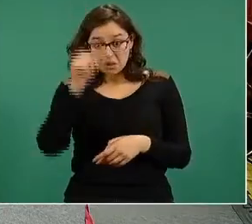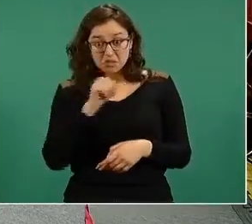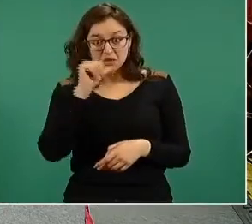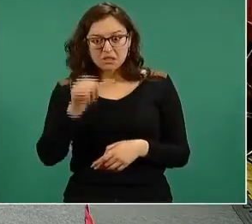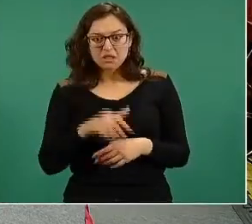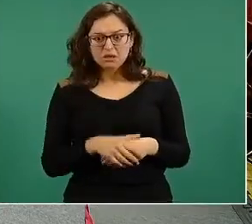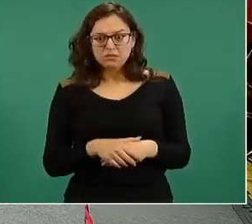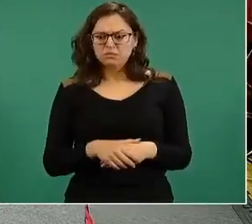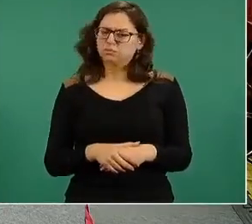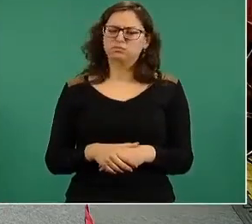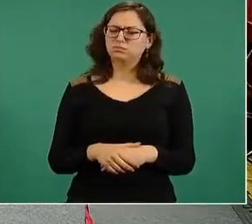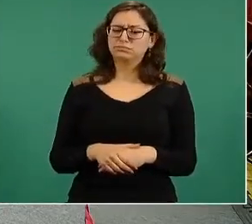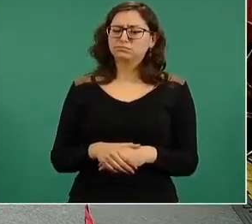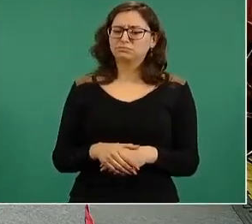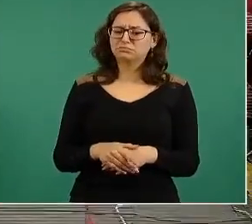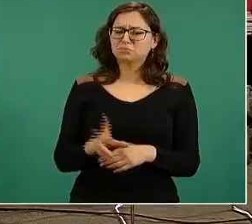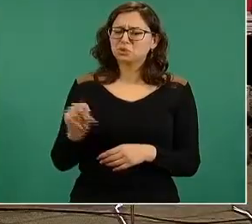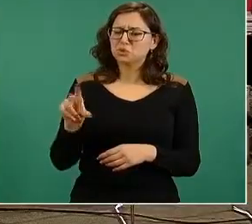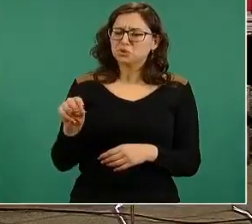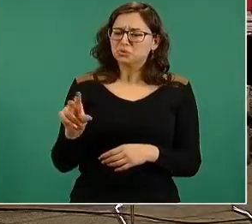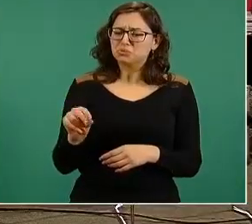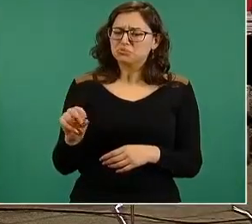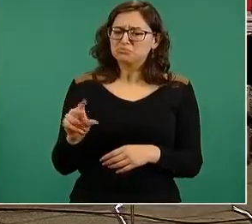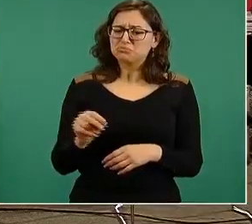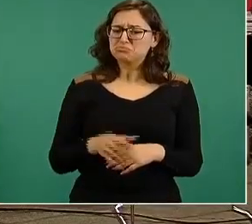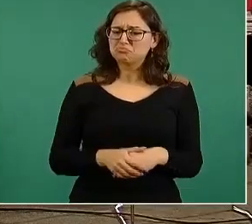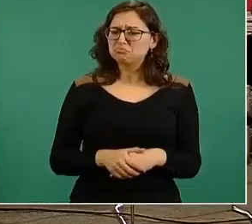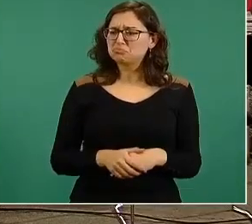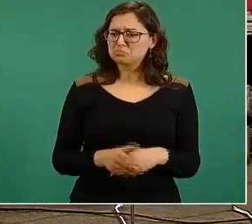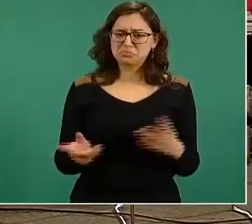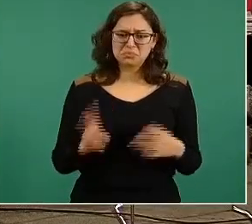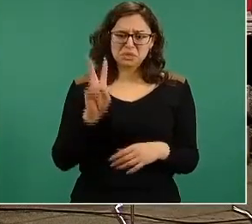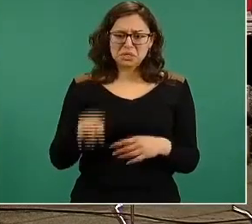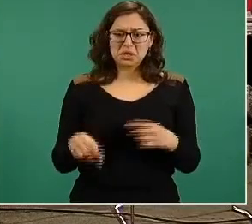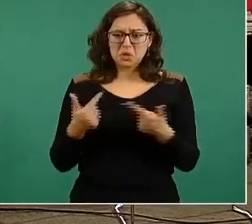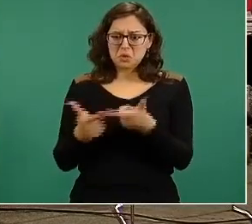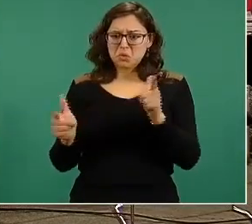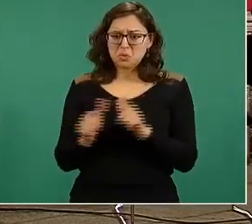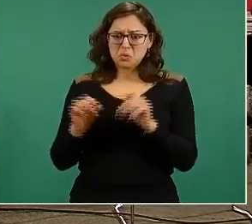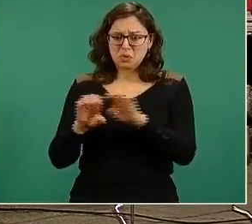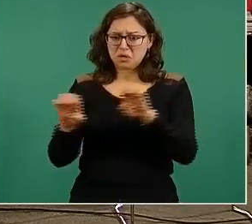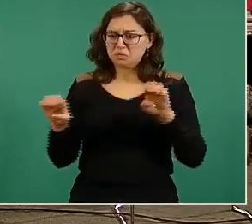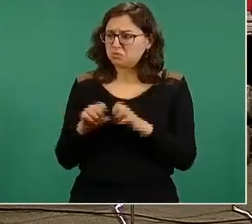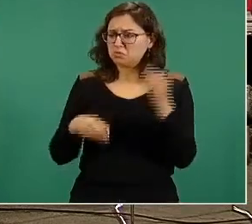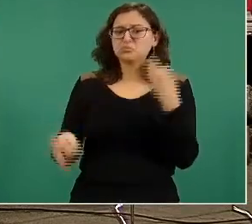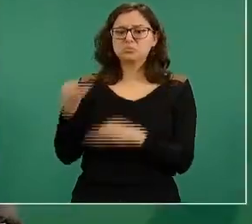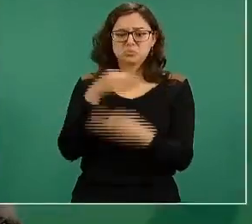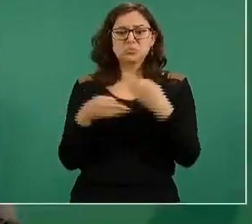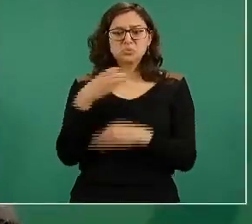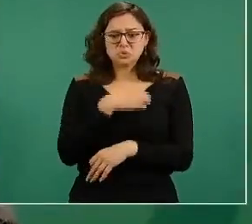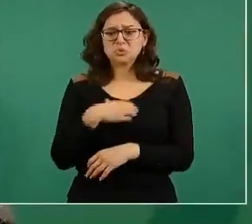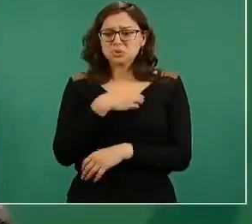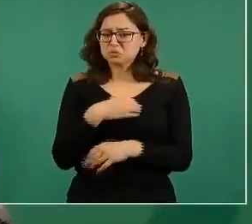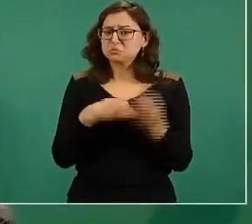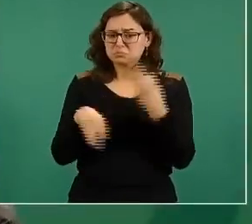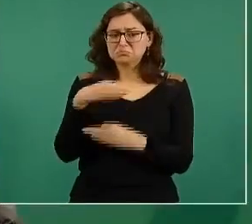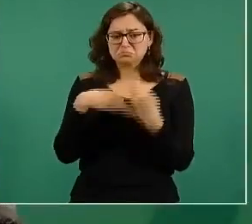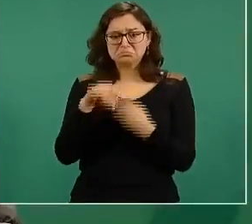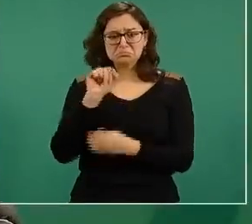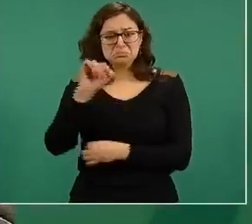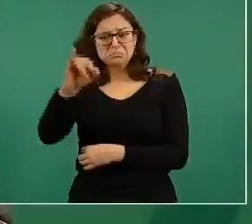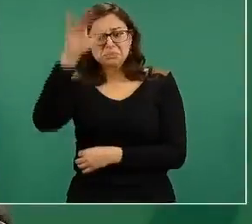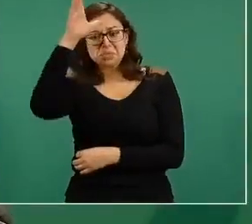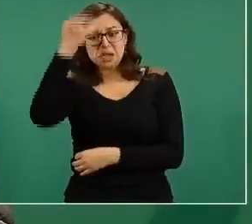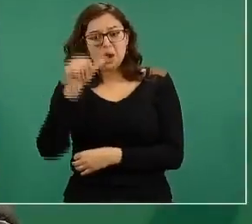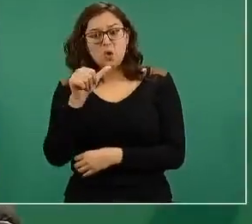es real, no es real. Todos estábamos muy entusiasmados, estamos entusiasmados en el trabajo que se está realizando.